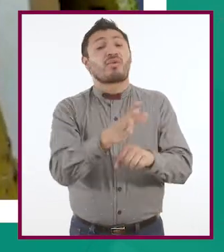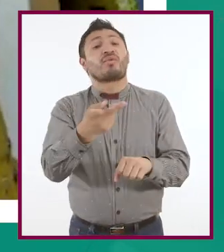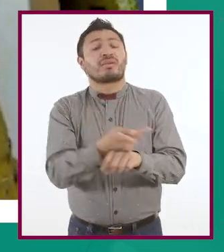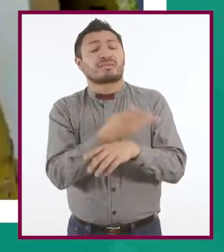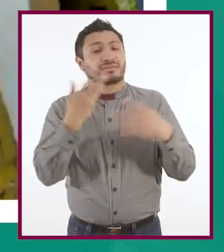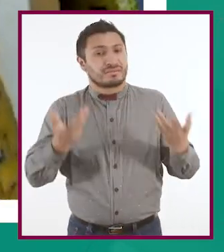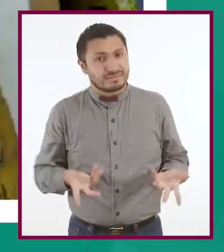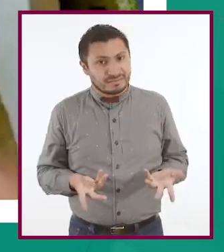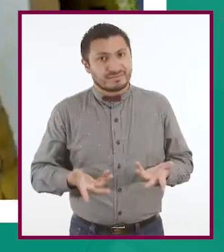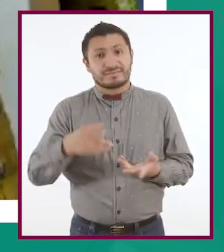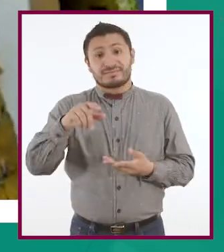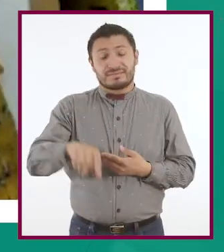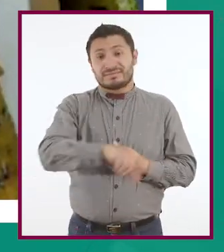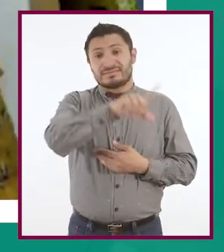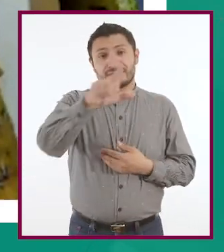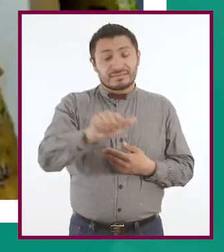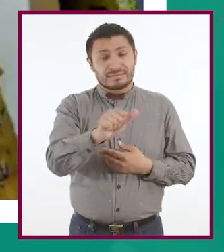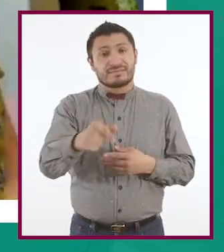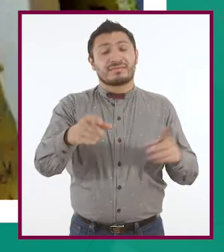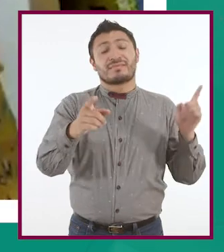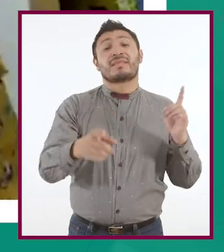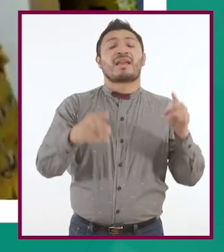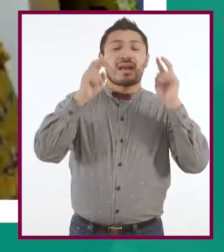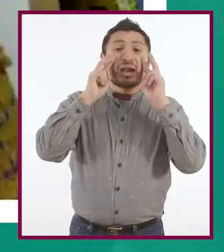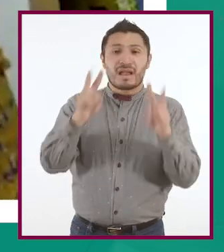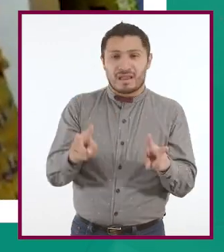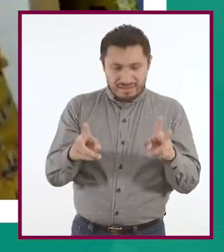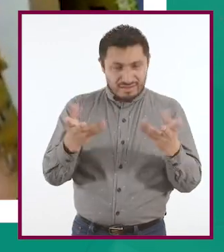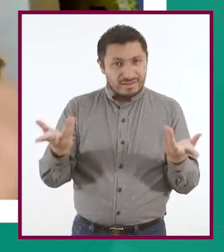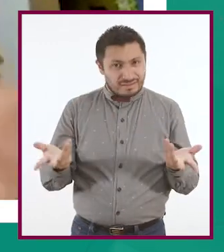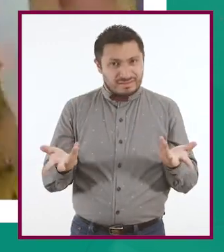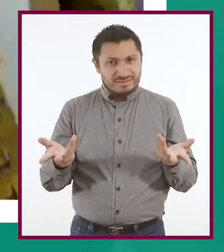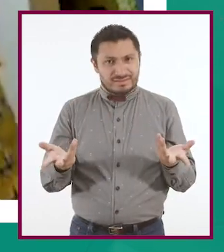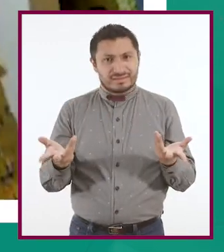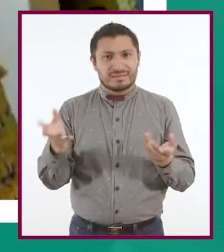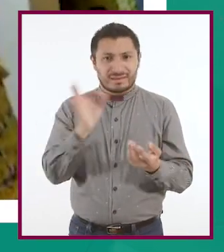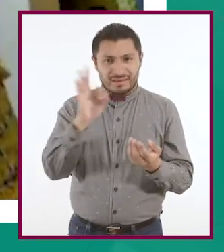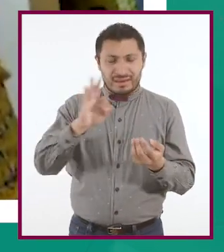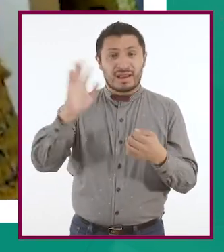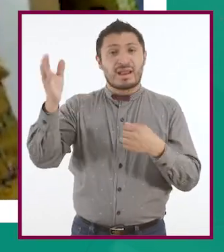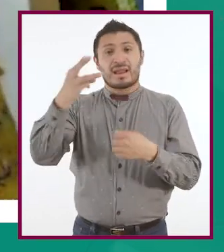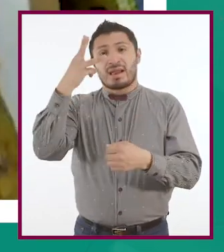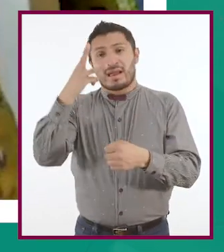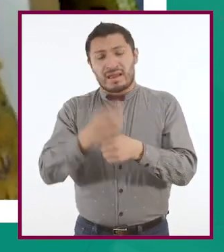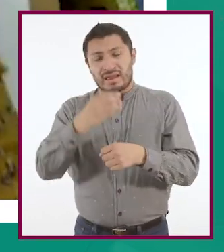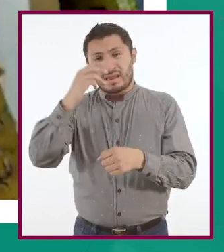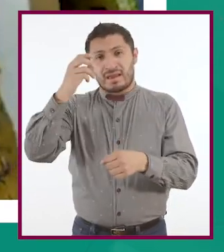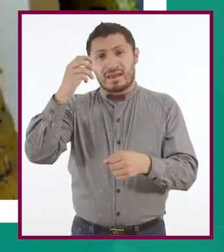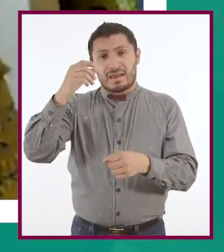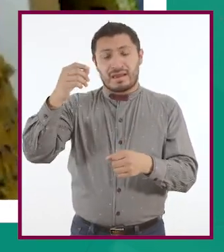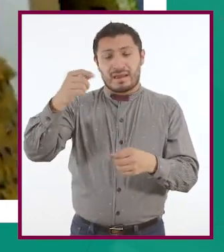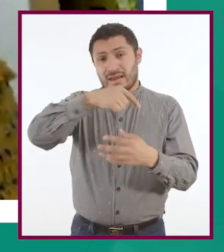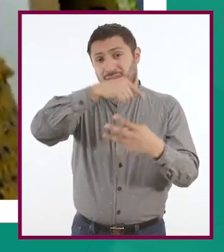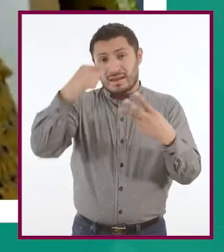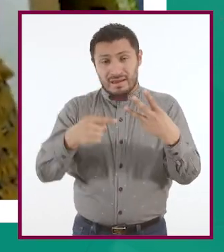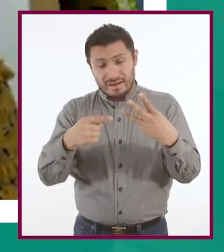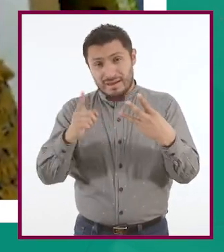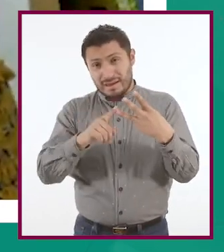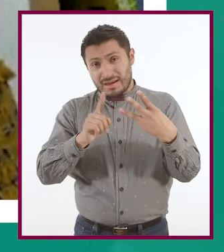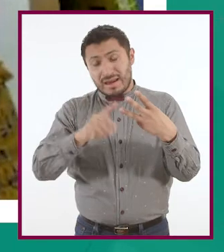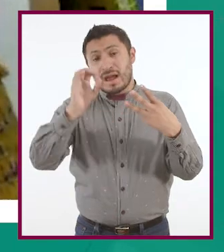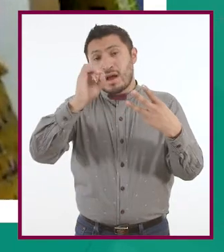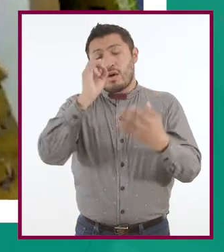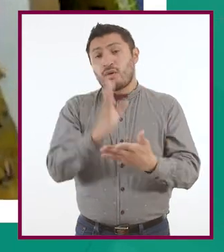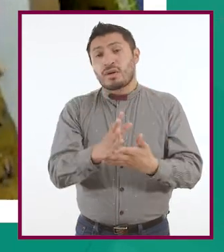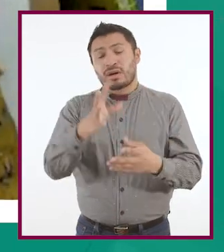que está sucediendo y así podamos observar si vamos a la tercera opción o simplemente se puede arreglar